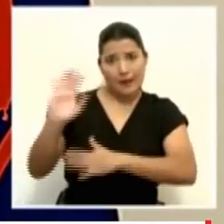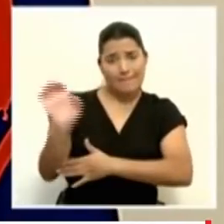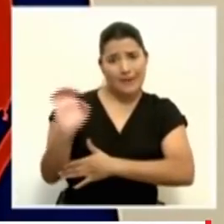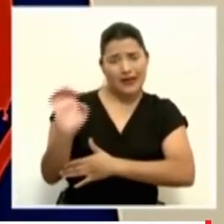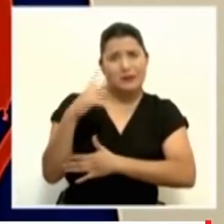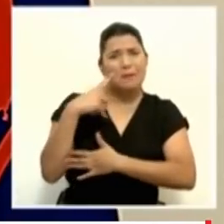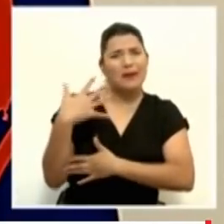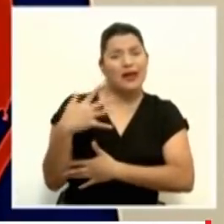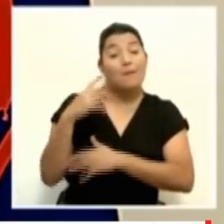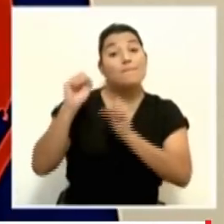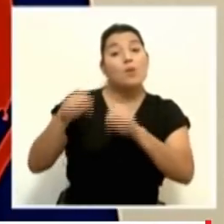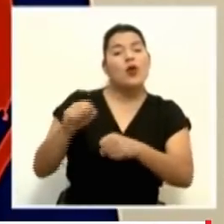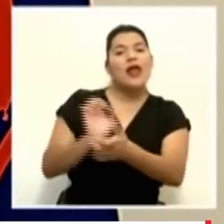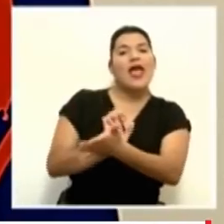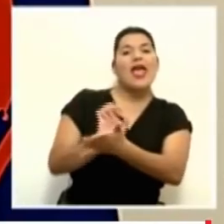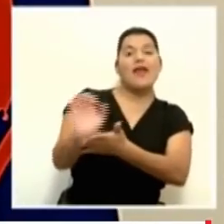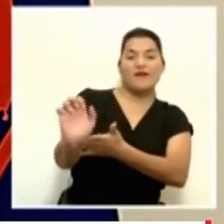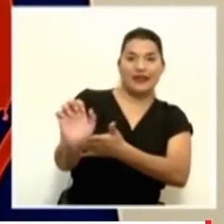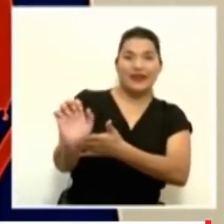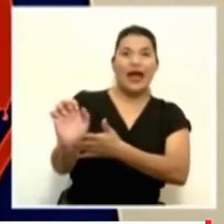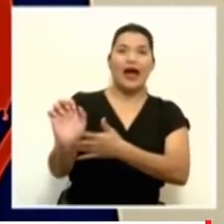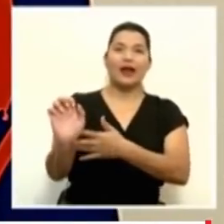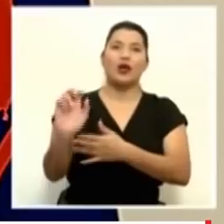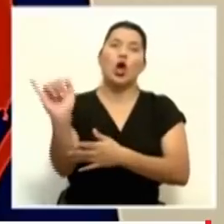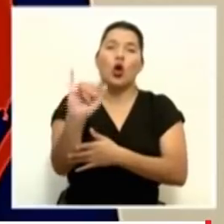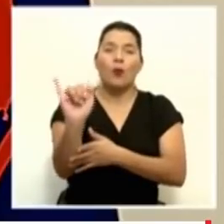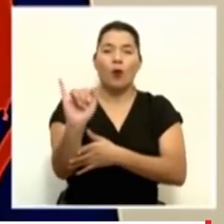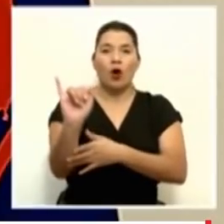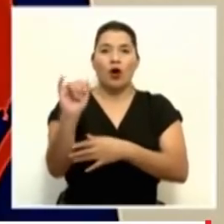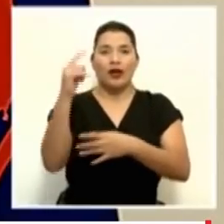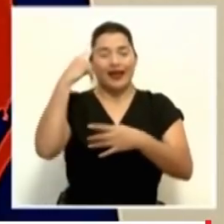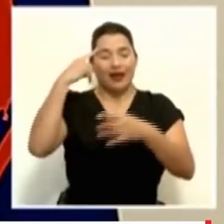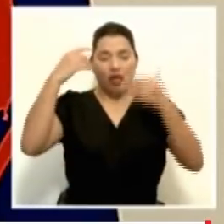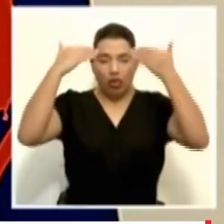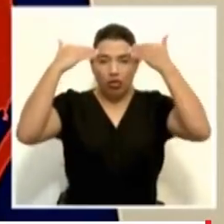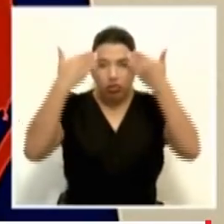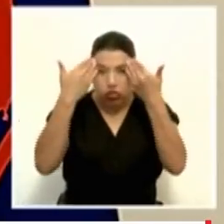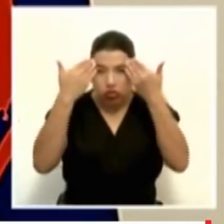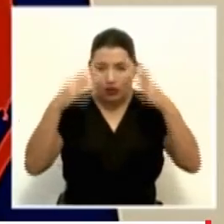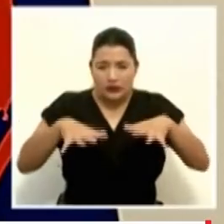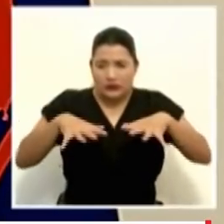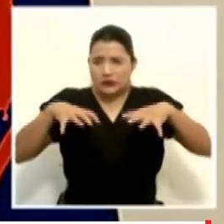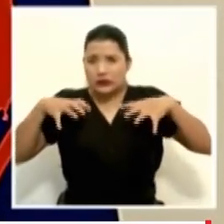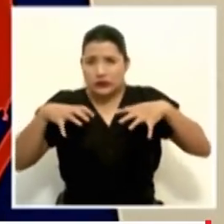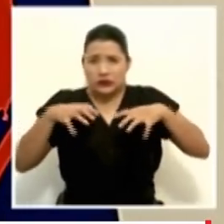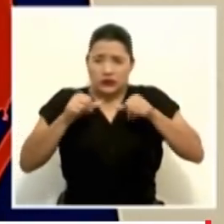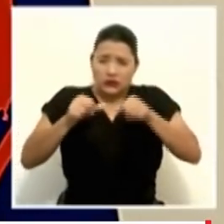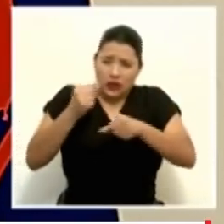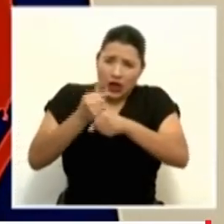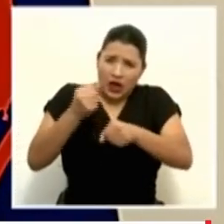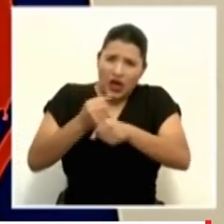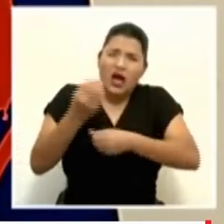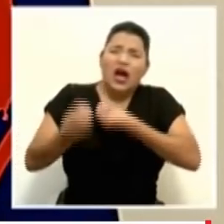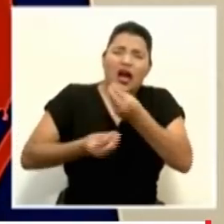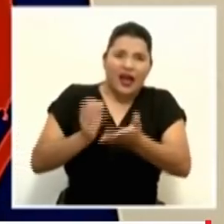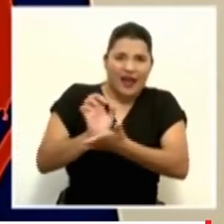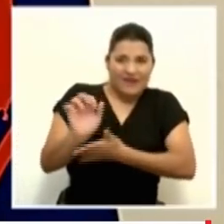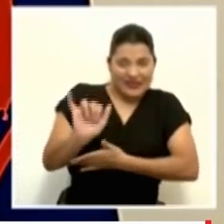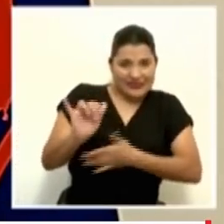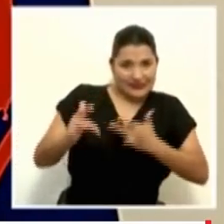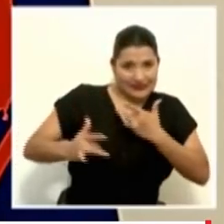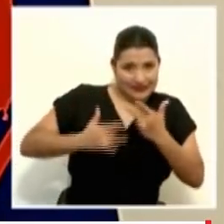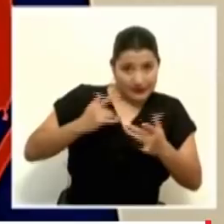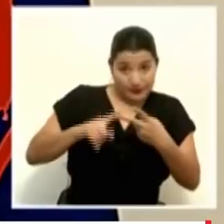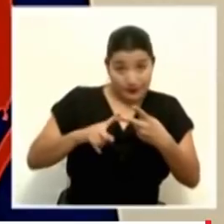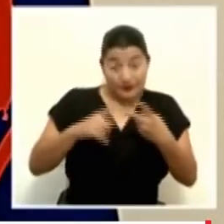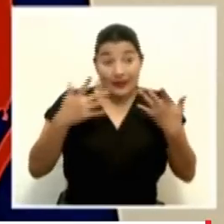evitar el síndrome del burnt out? Además, consulta, ¿ya se están realizando pruebas de COVID-19 fuera de la GAM